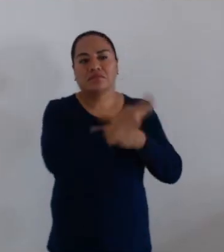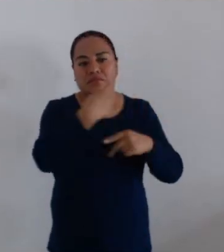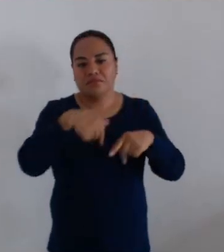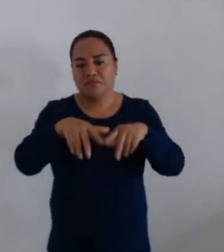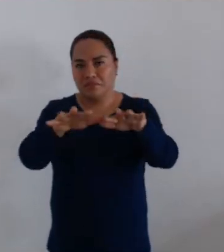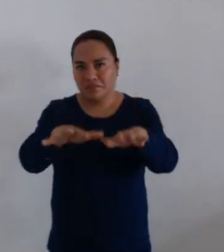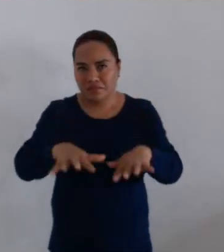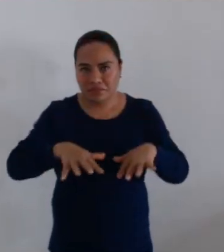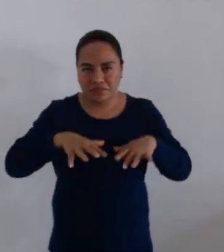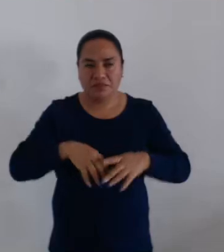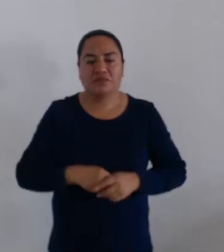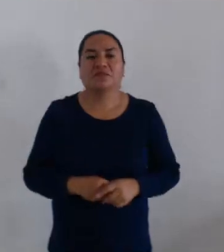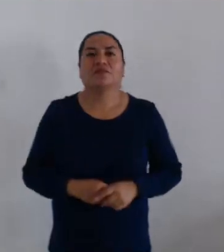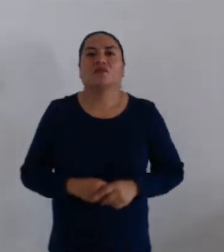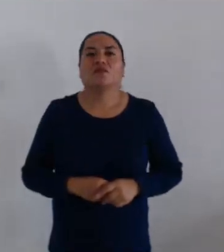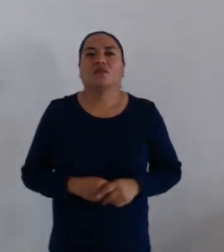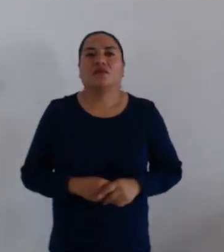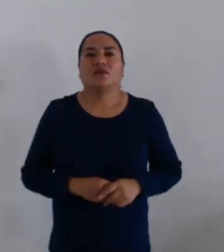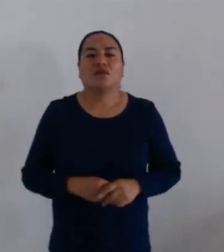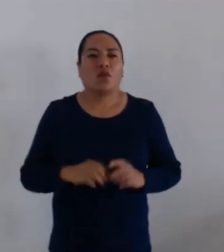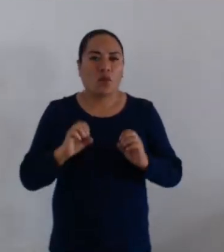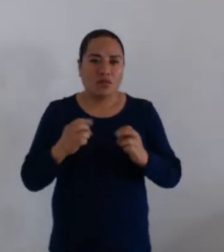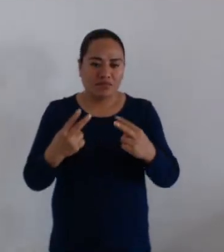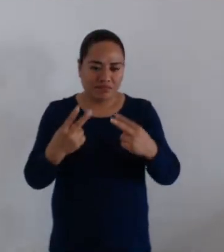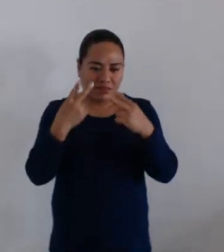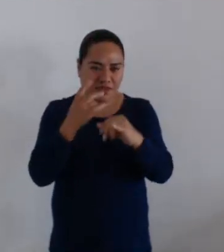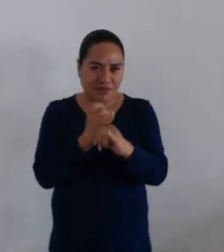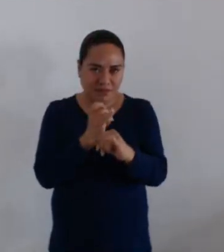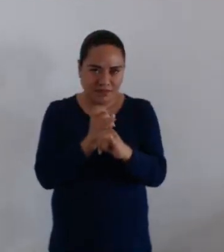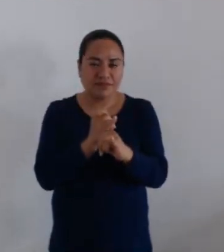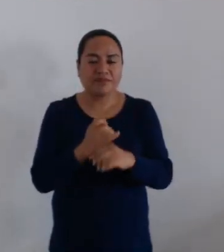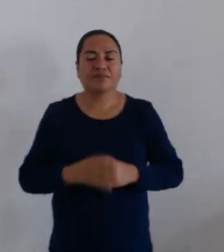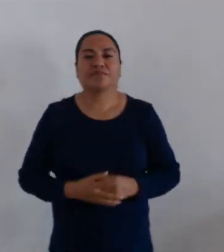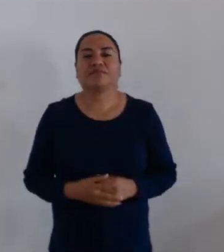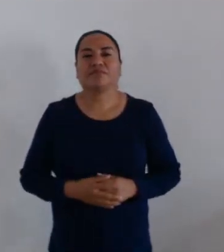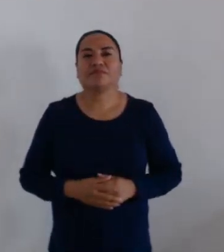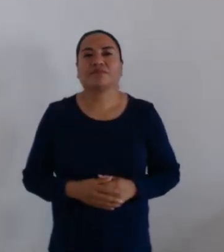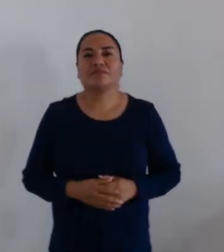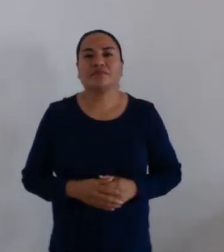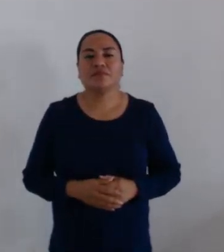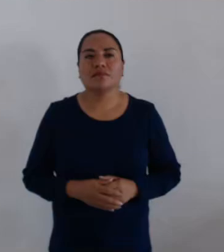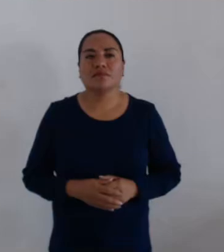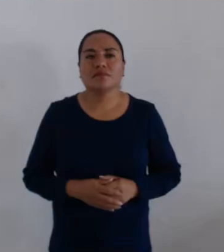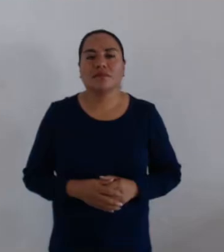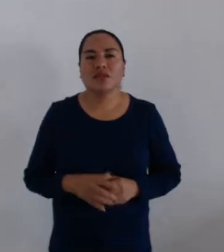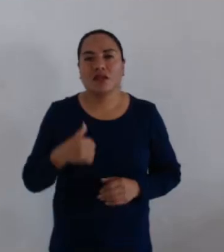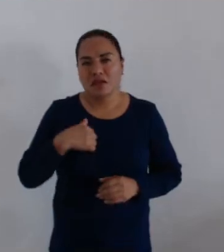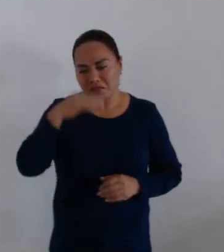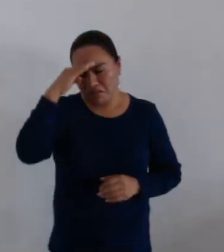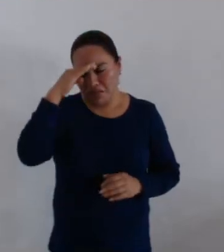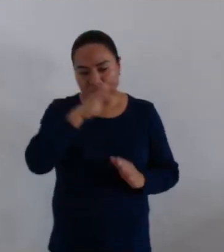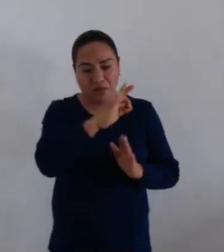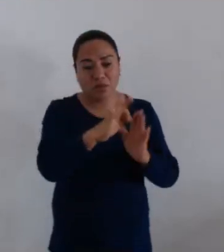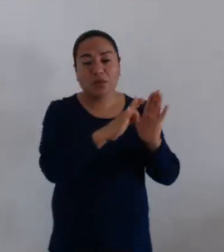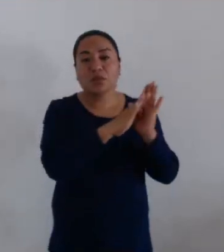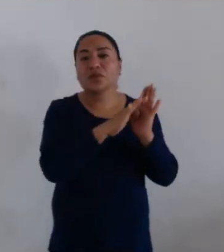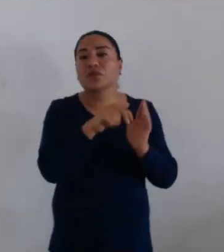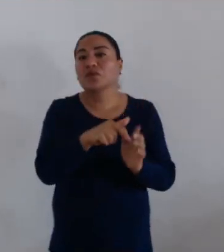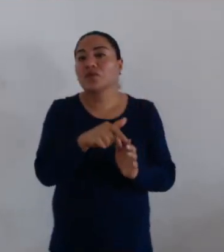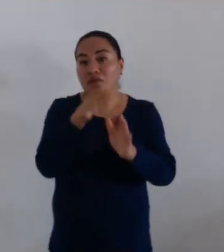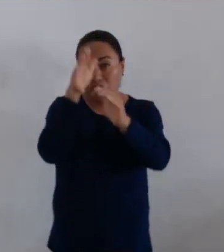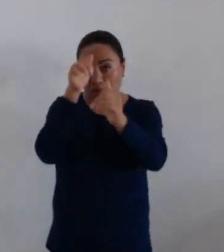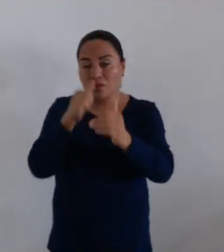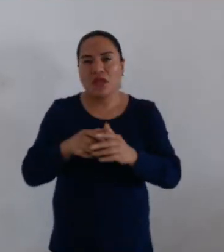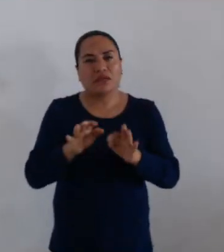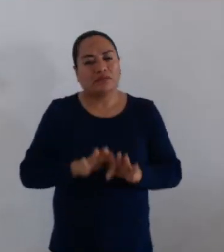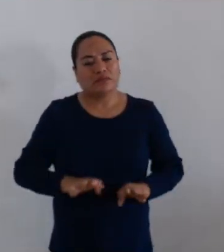medios electrónicos. Yo creo que este, considero que este punto de acuerdo es bastante